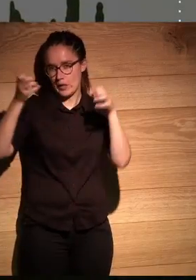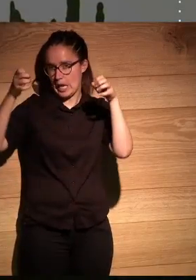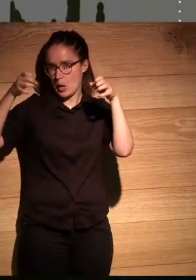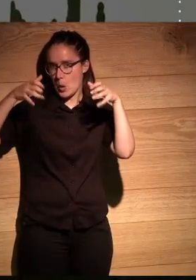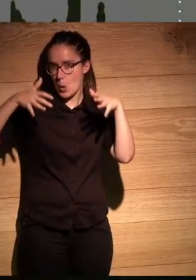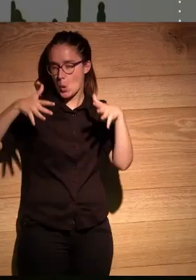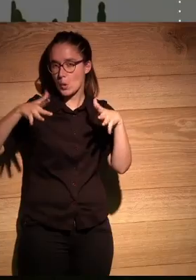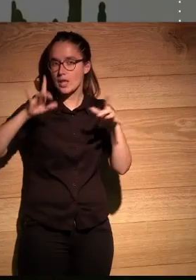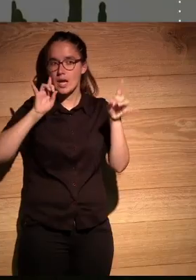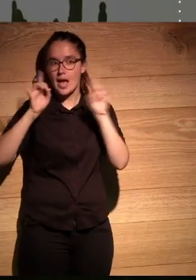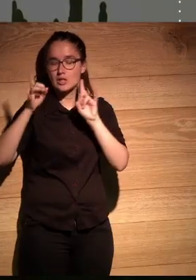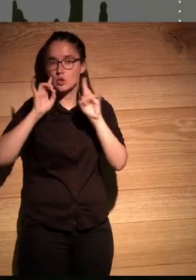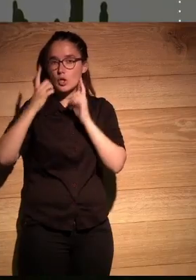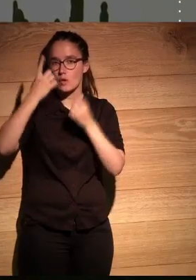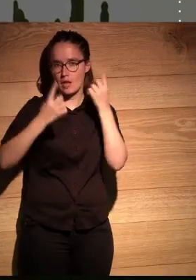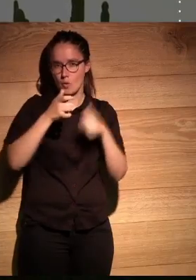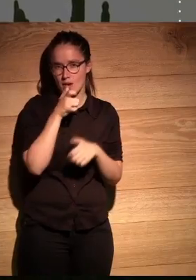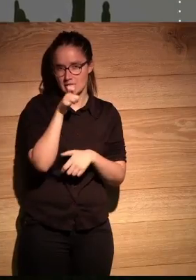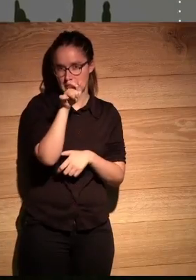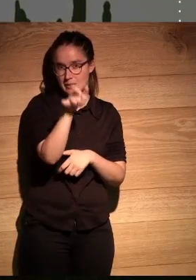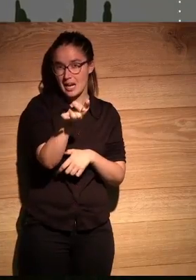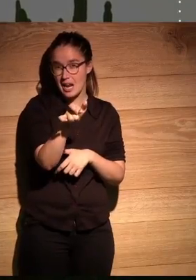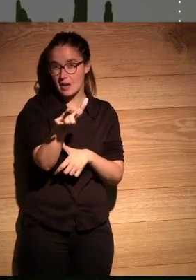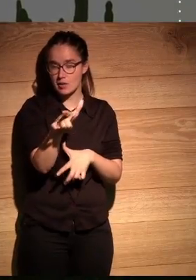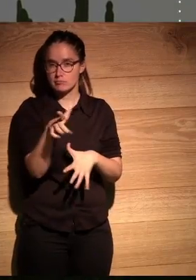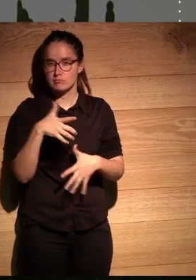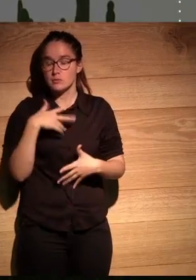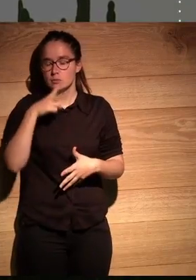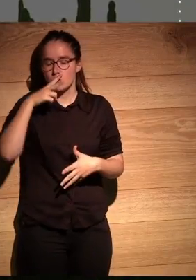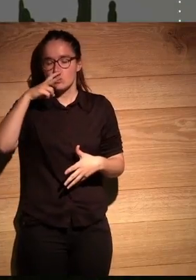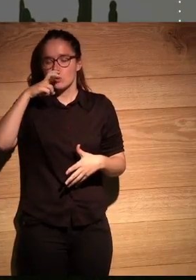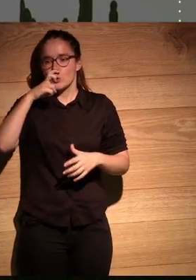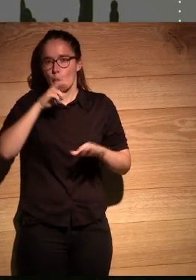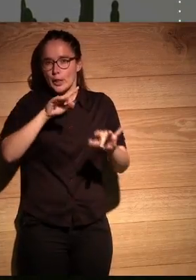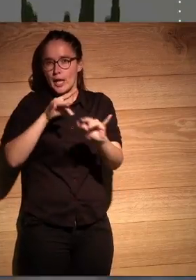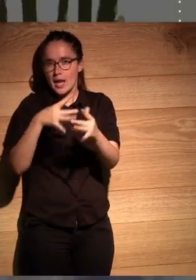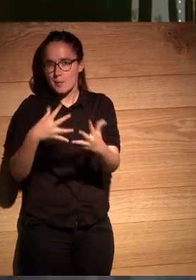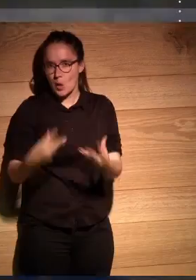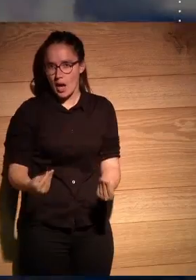el sonido de algunas palabras ese repentino olor a tierra mojada